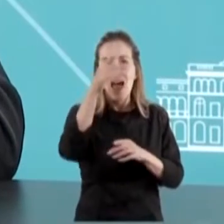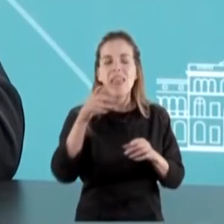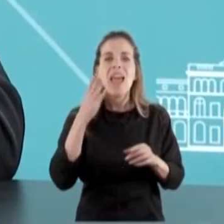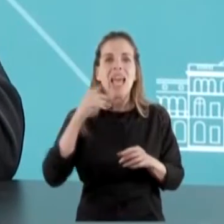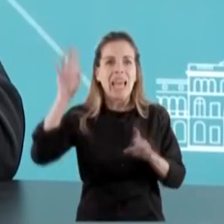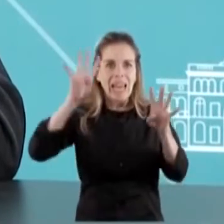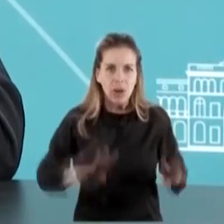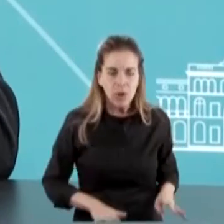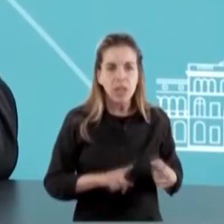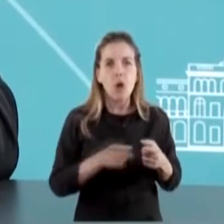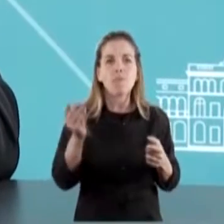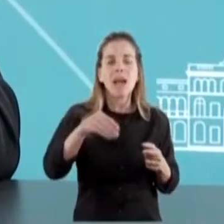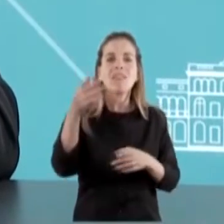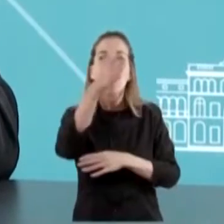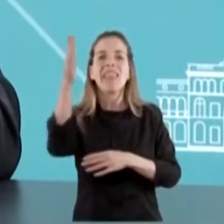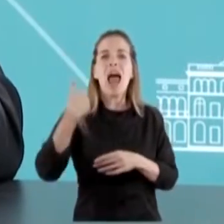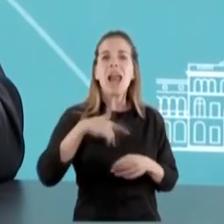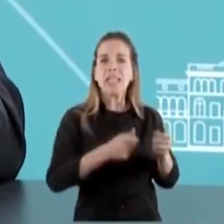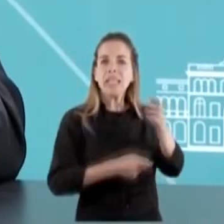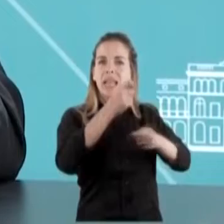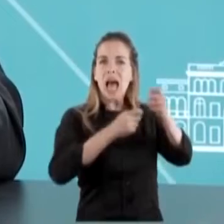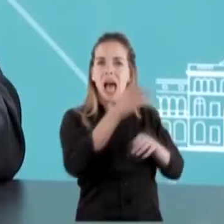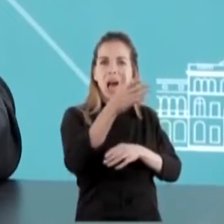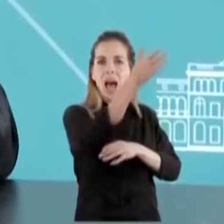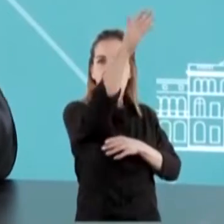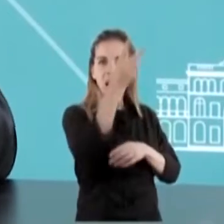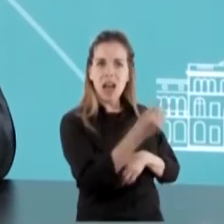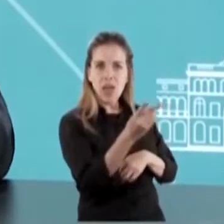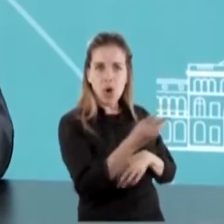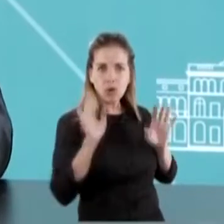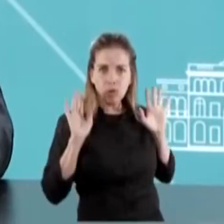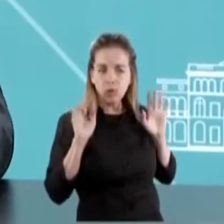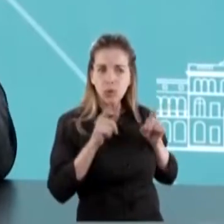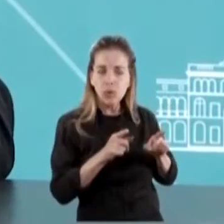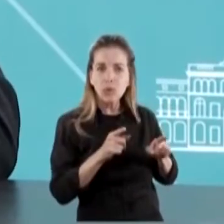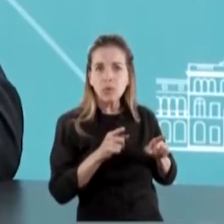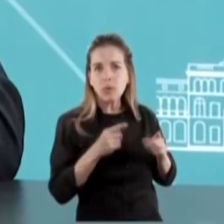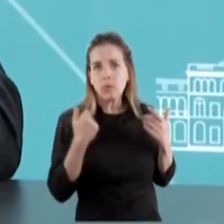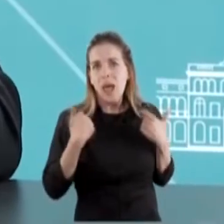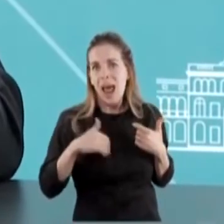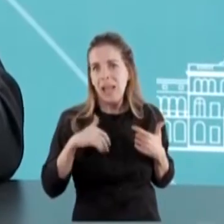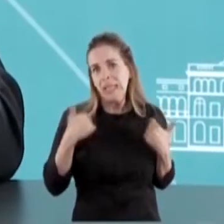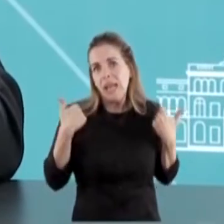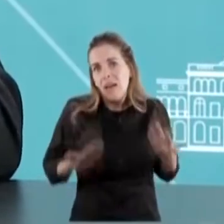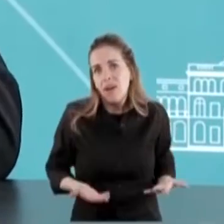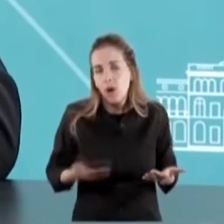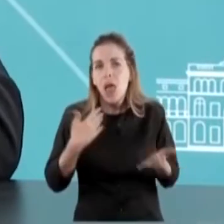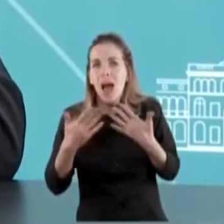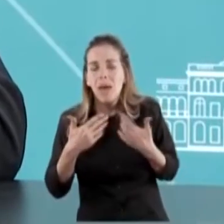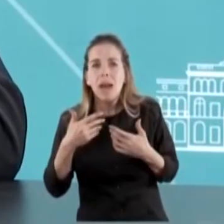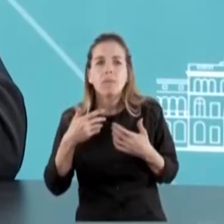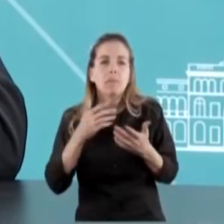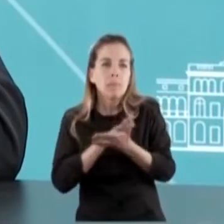las Islas Malvinas. Es decir, que hubo un tiempo donde este diálogo que la Argentina se sigue prestando a llevar adelante con el Reino Unido, dio resultado.